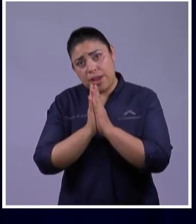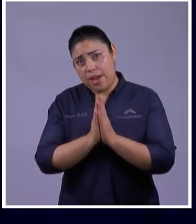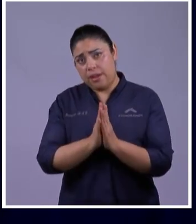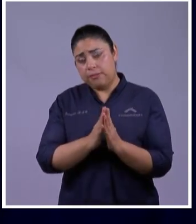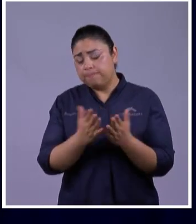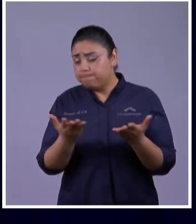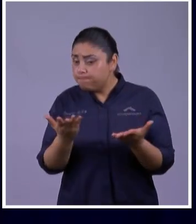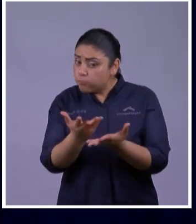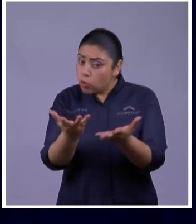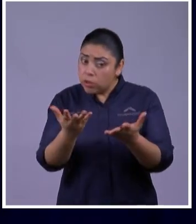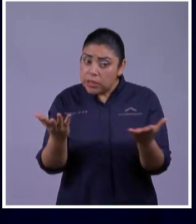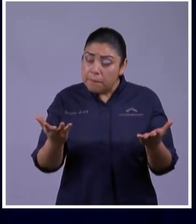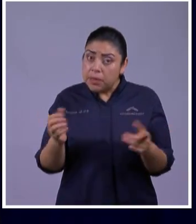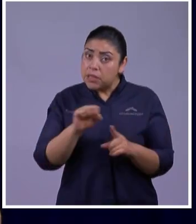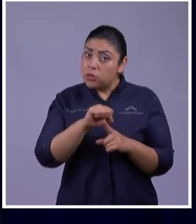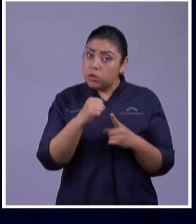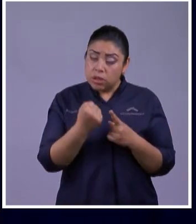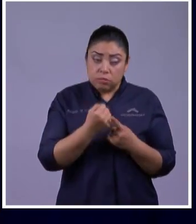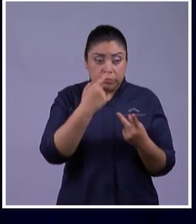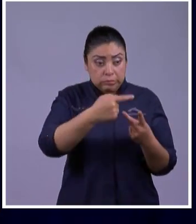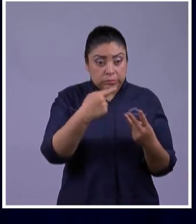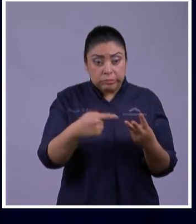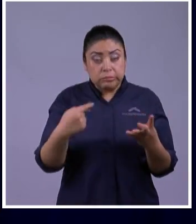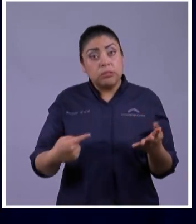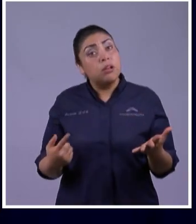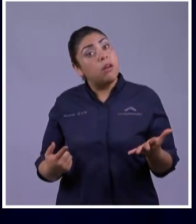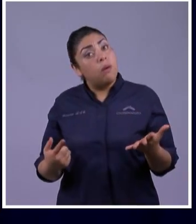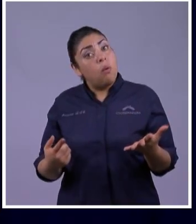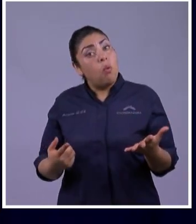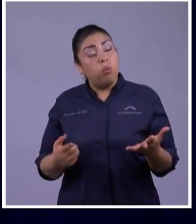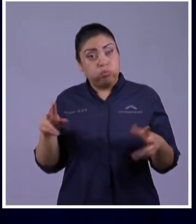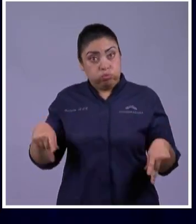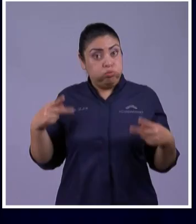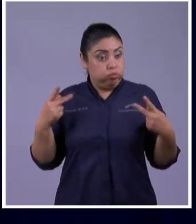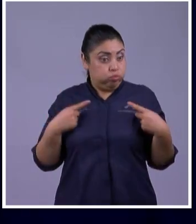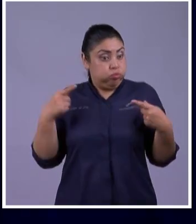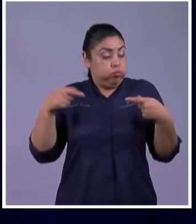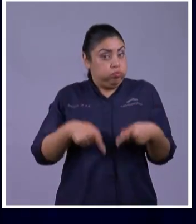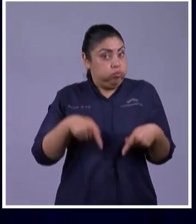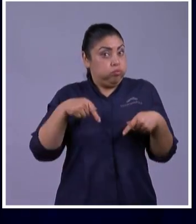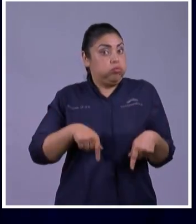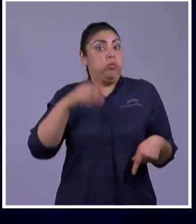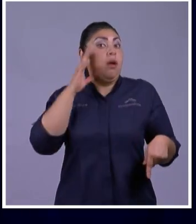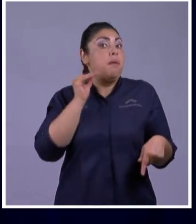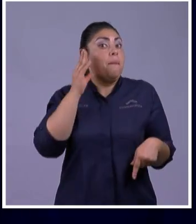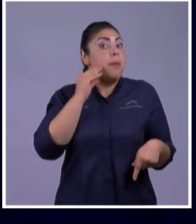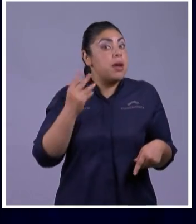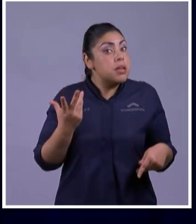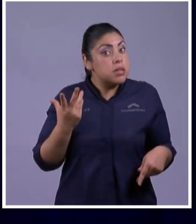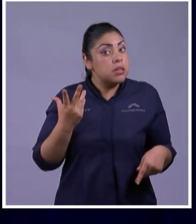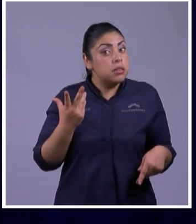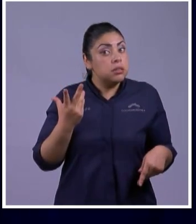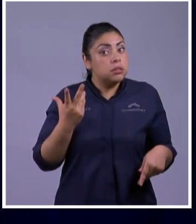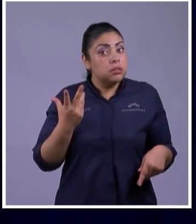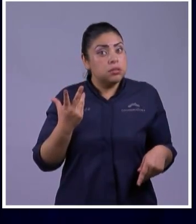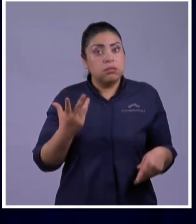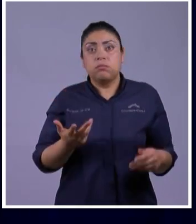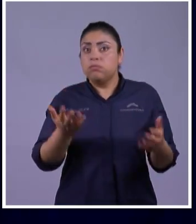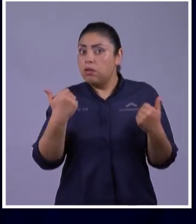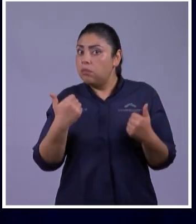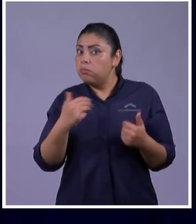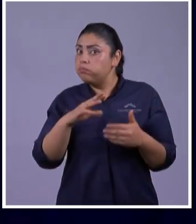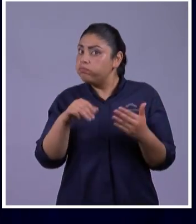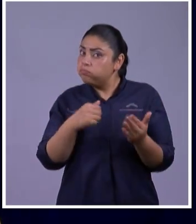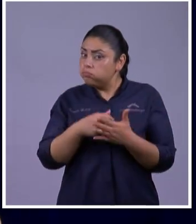está pasando alguien decía esta situación que estamos viviendo nos debería poner de rodillas delante de dios yo digo